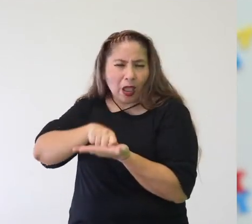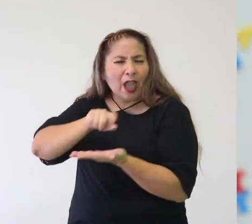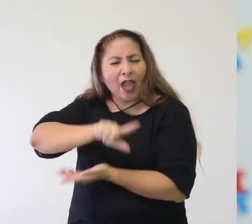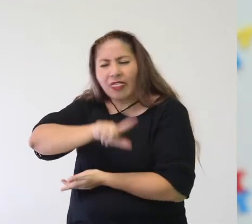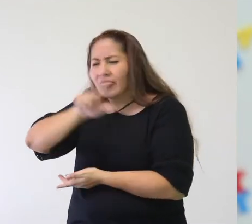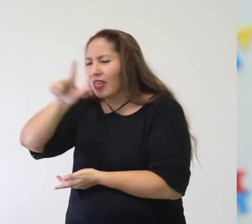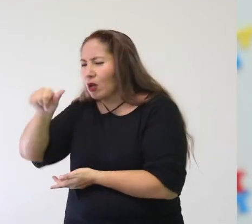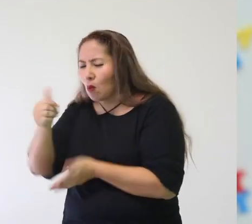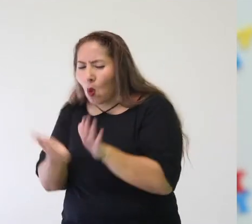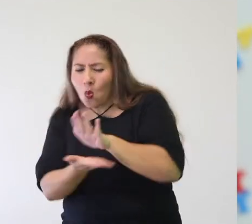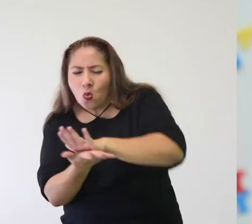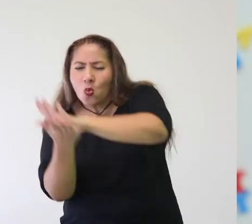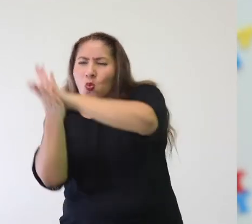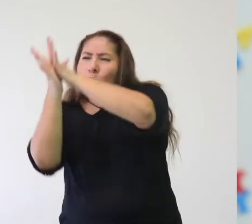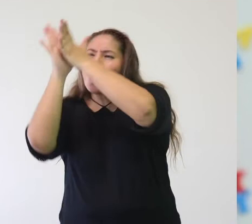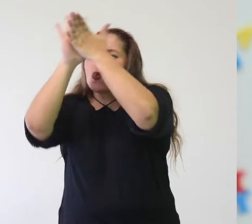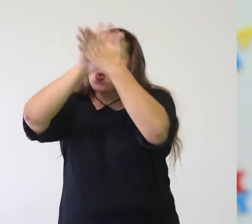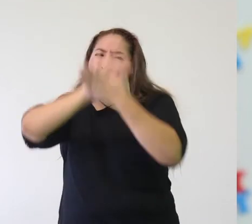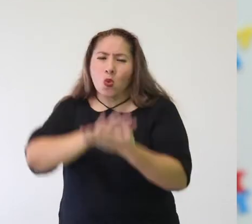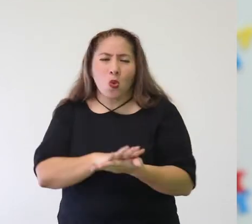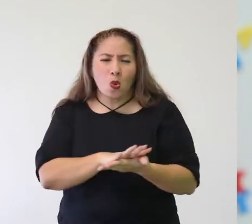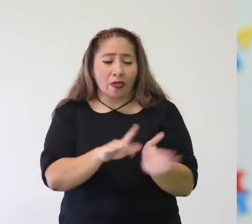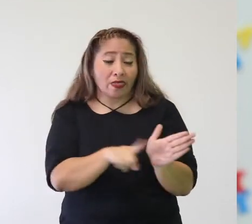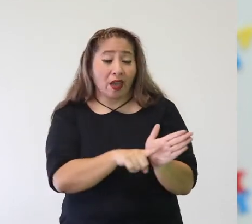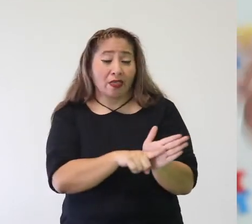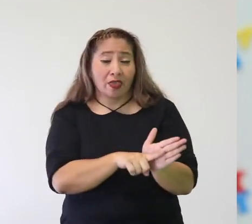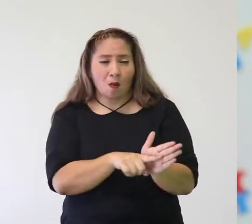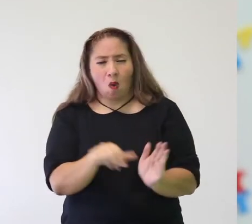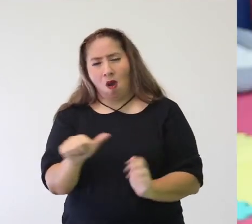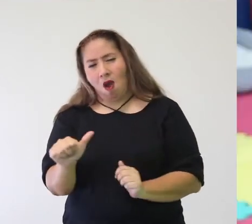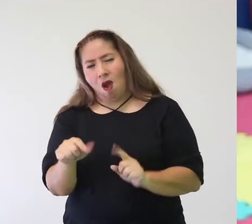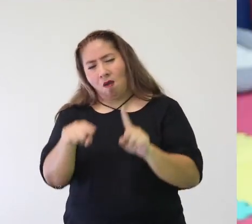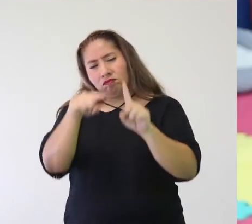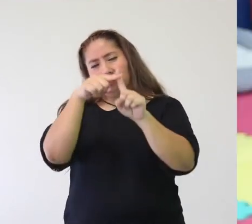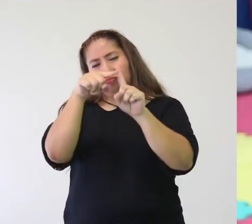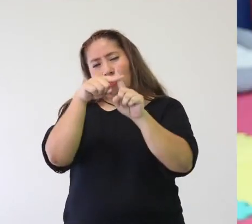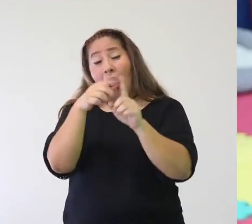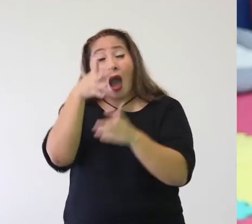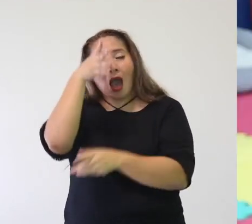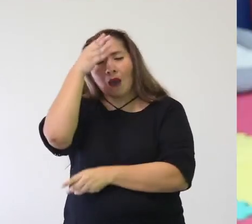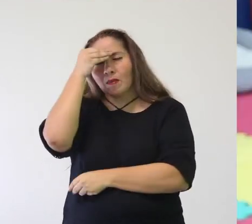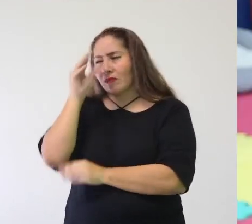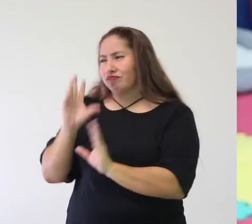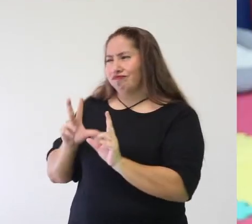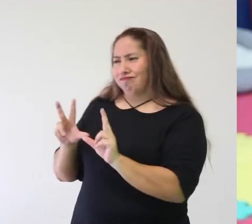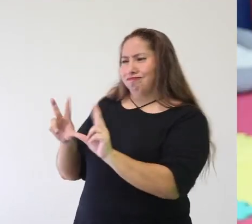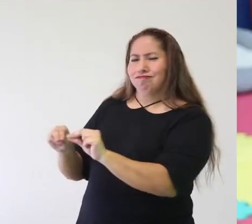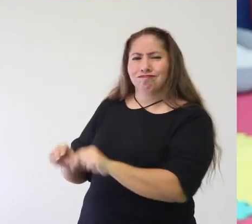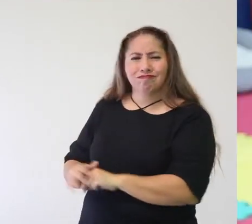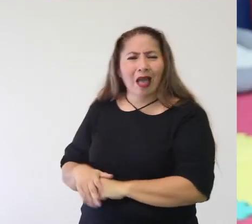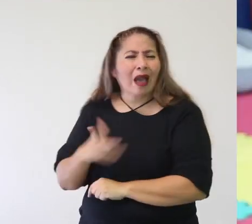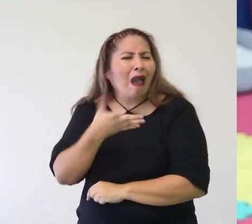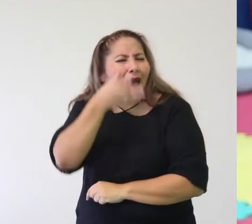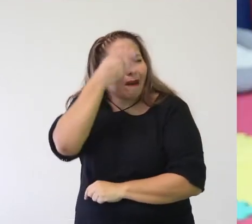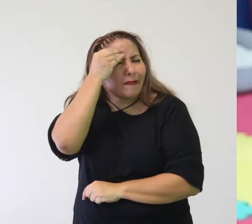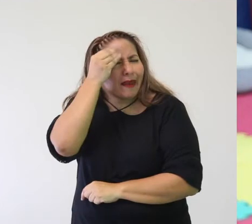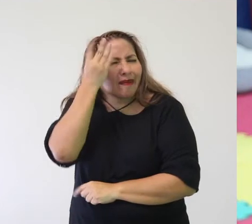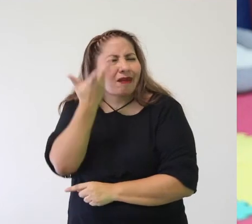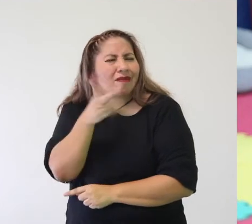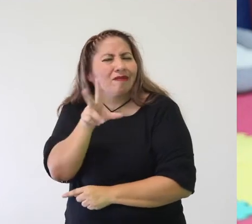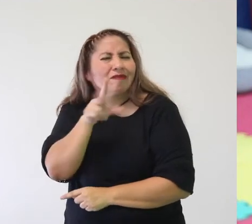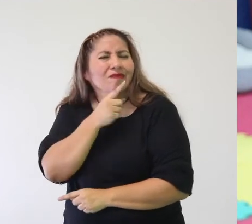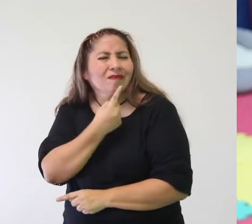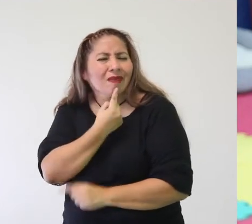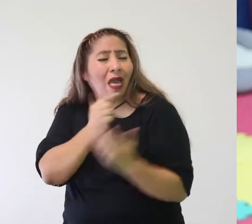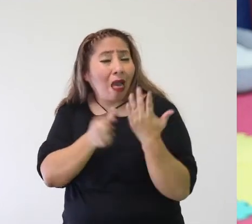de ellas y convertirlas en pensamientos positivos. Número cinco, aprende a decir no. El aprender a decir